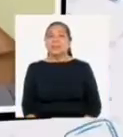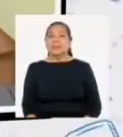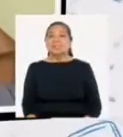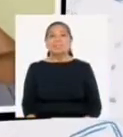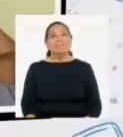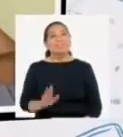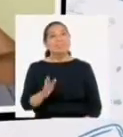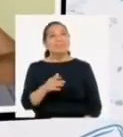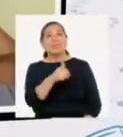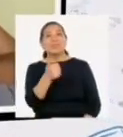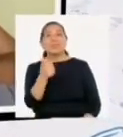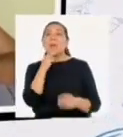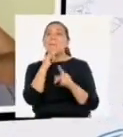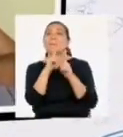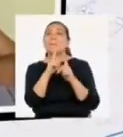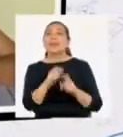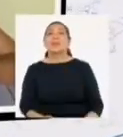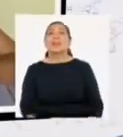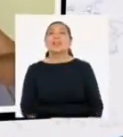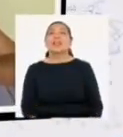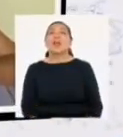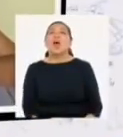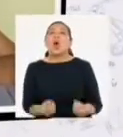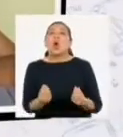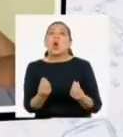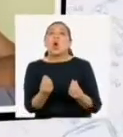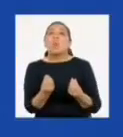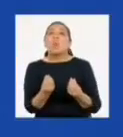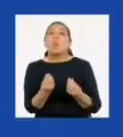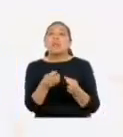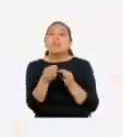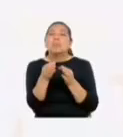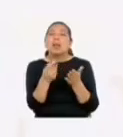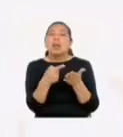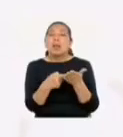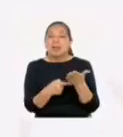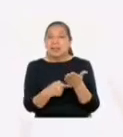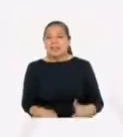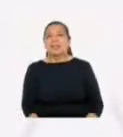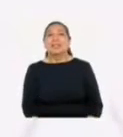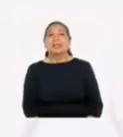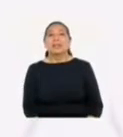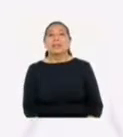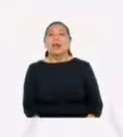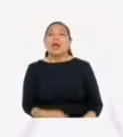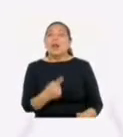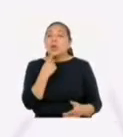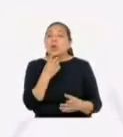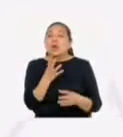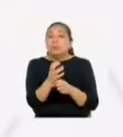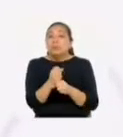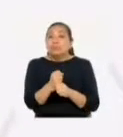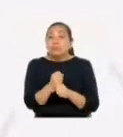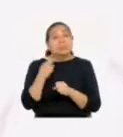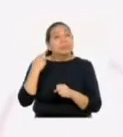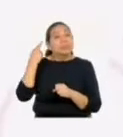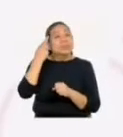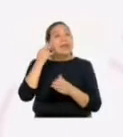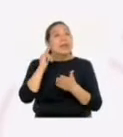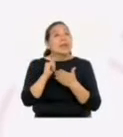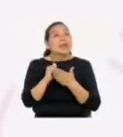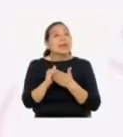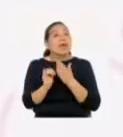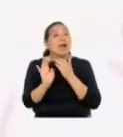Hola, soy Cristina de Amazonas. ¿Cómo formular argumentos? Los argumentos son los sustentos o